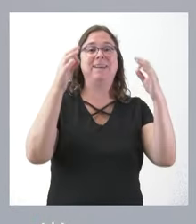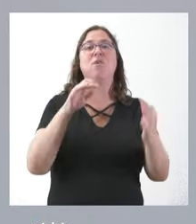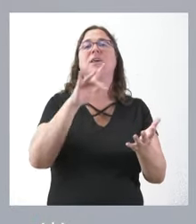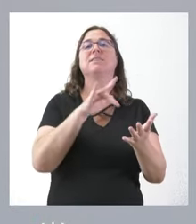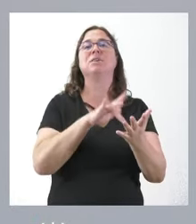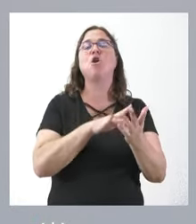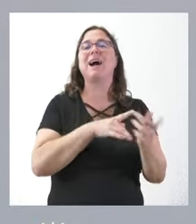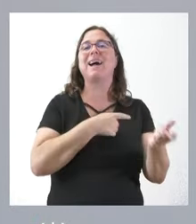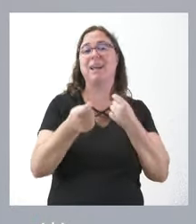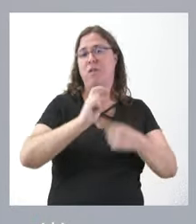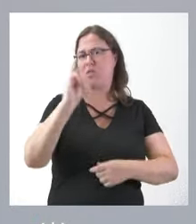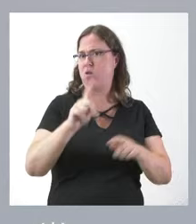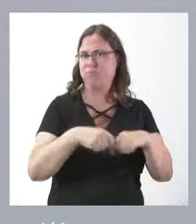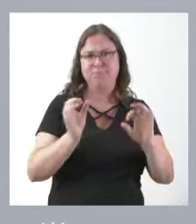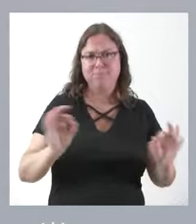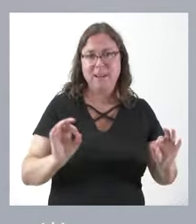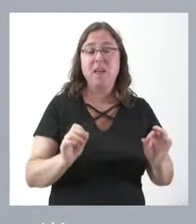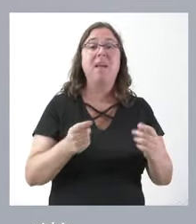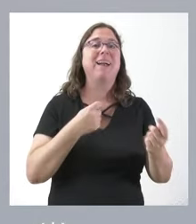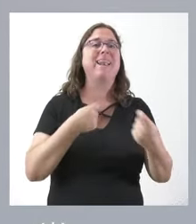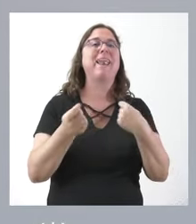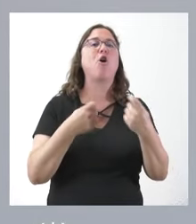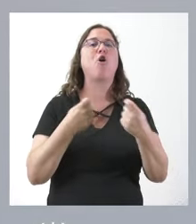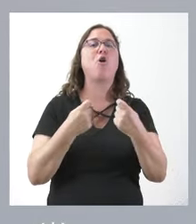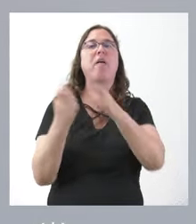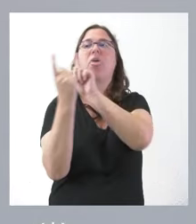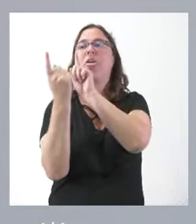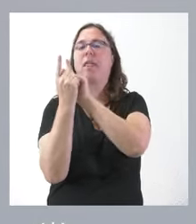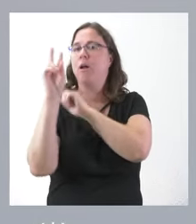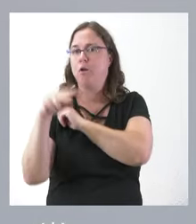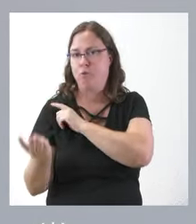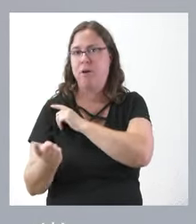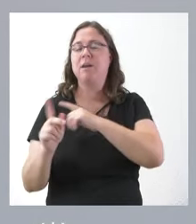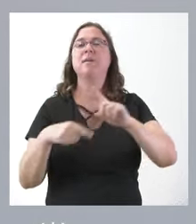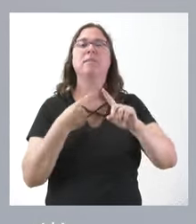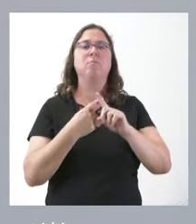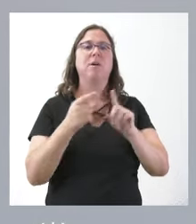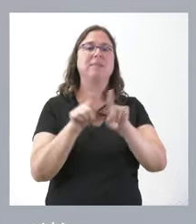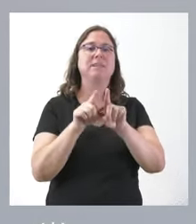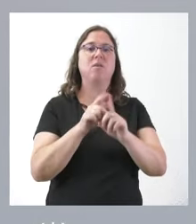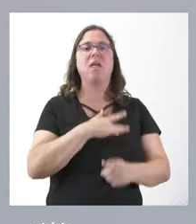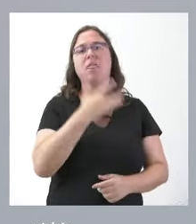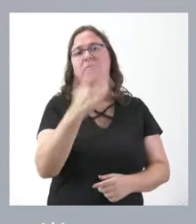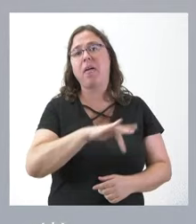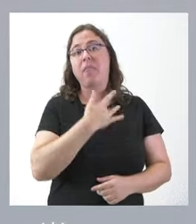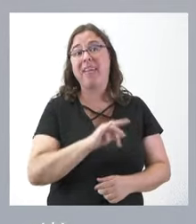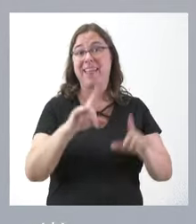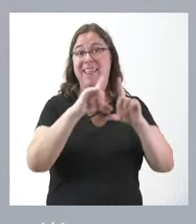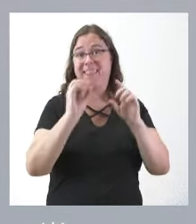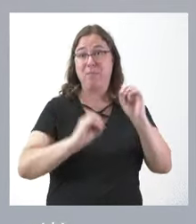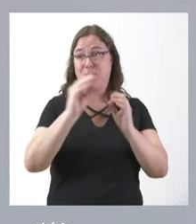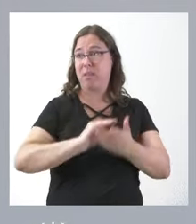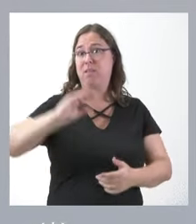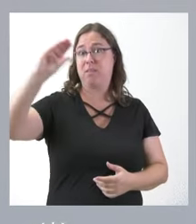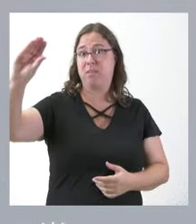multilateral, que nunca se negociaría de forma bilateral y que, por supuesto, que nunca se cederían el 100% de los tributos